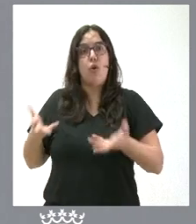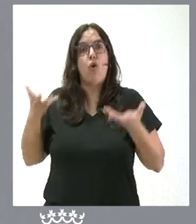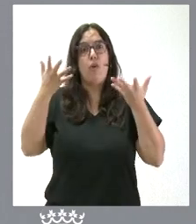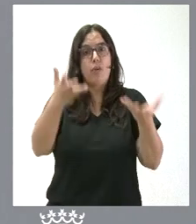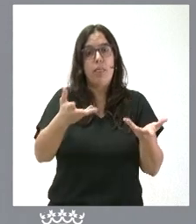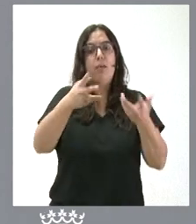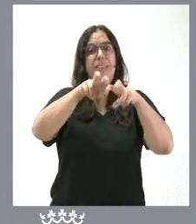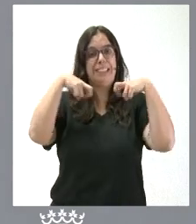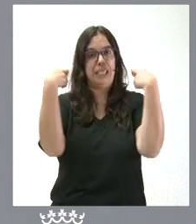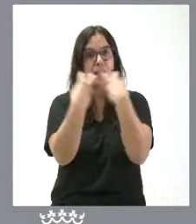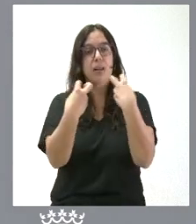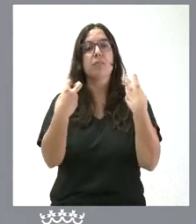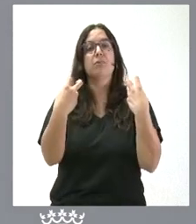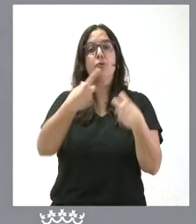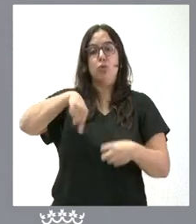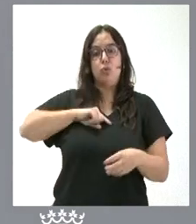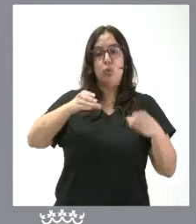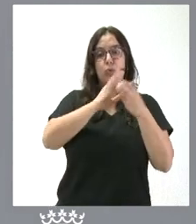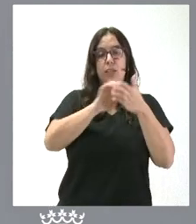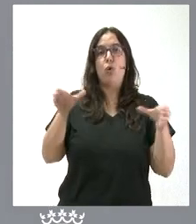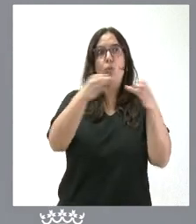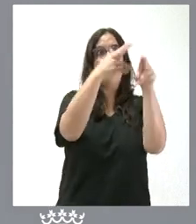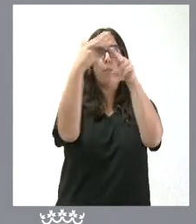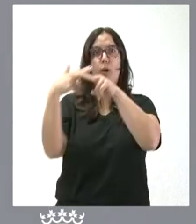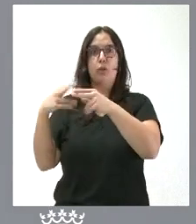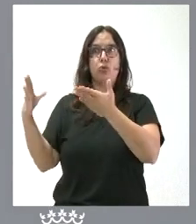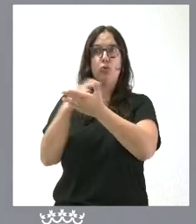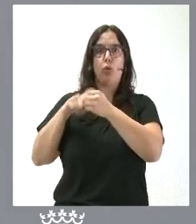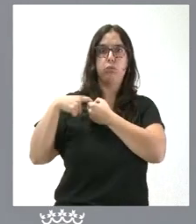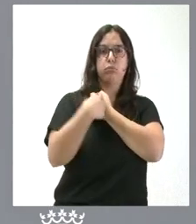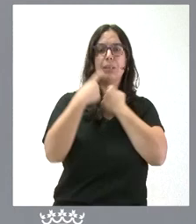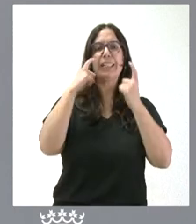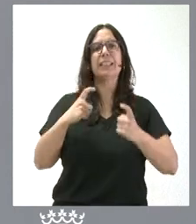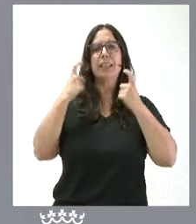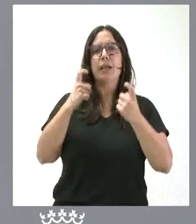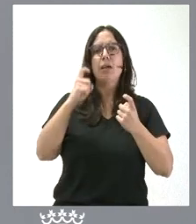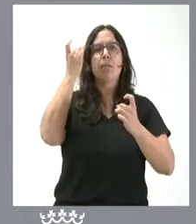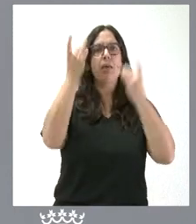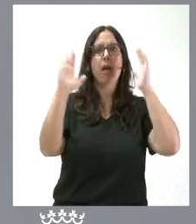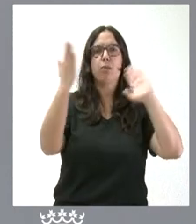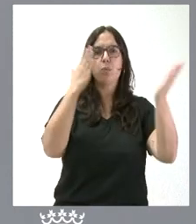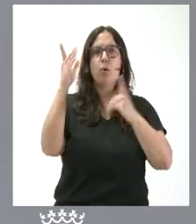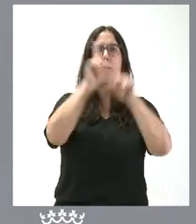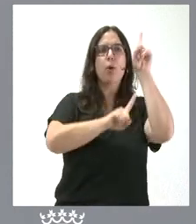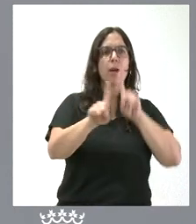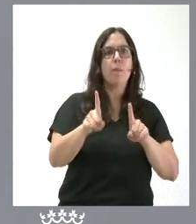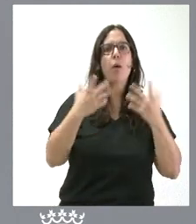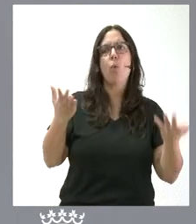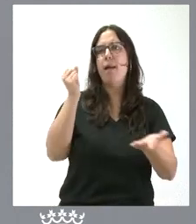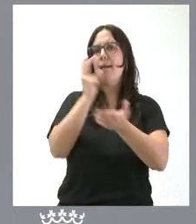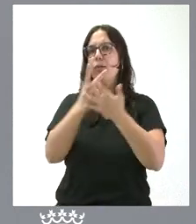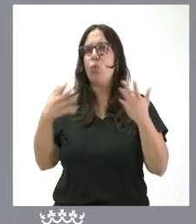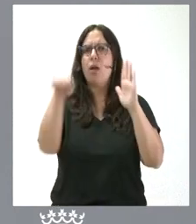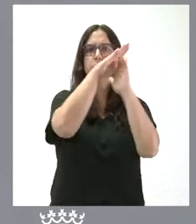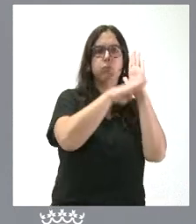que nos sentemos desde la Junta de Castellón en cuanto a los grupos políticos, que intentemos ver las aportaciones, cuáles son problemas, cuáles son los retos, saber